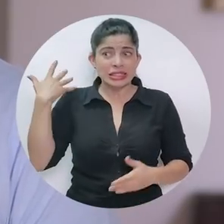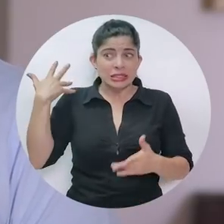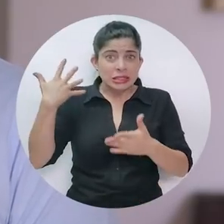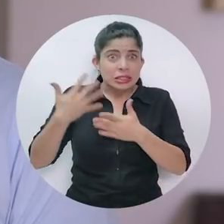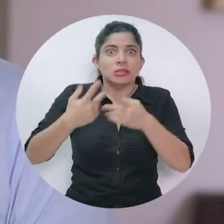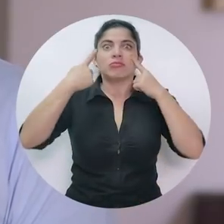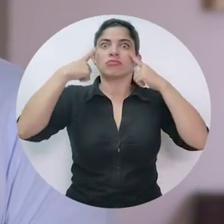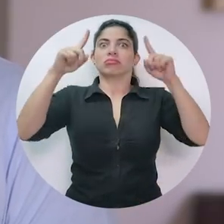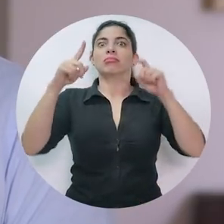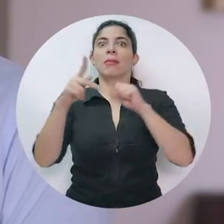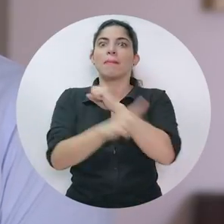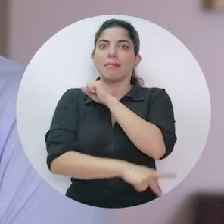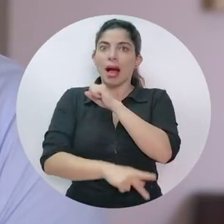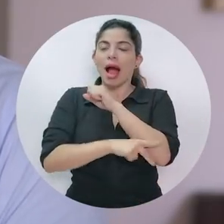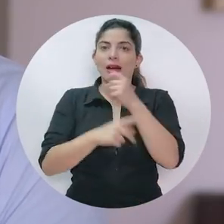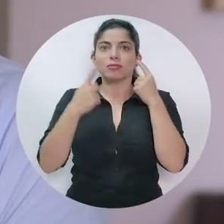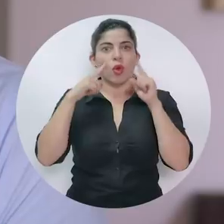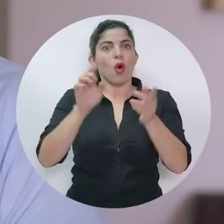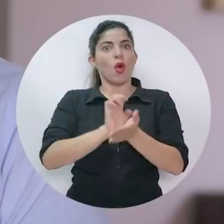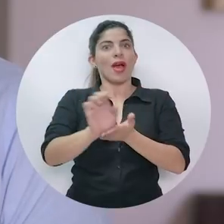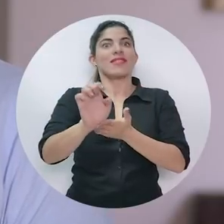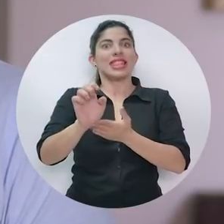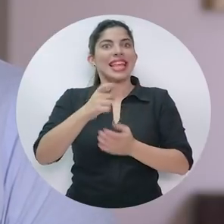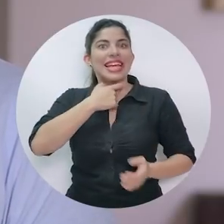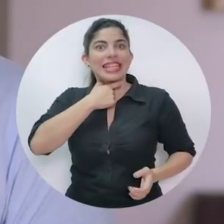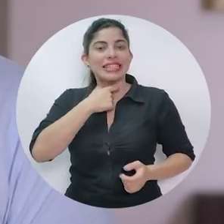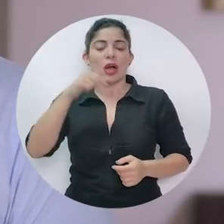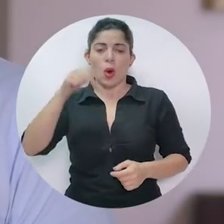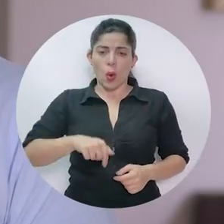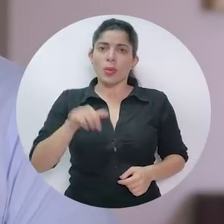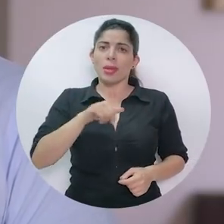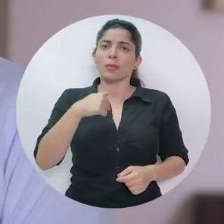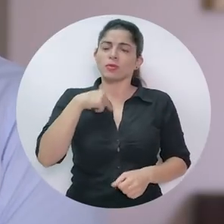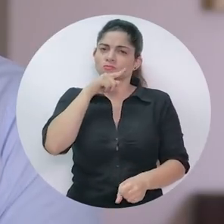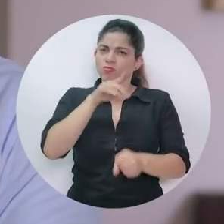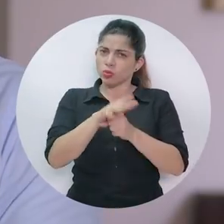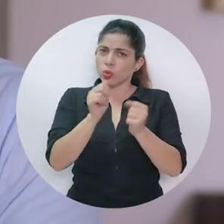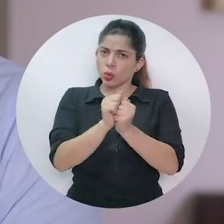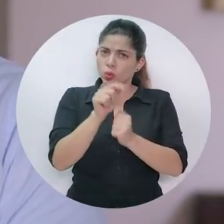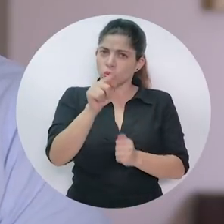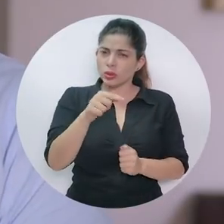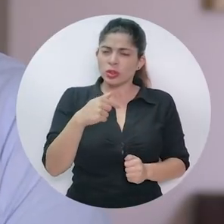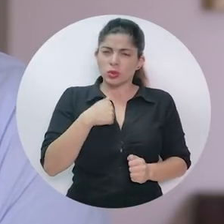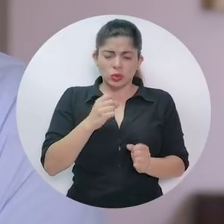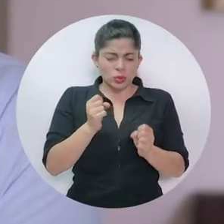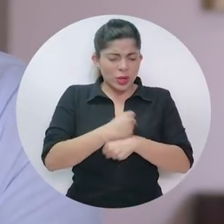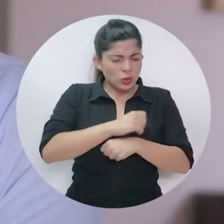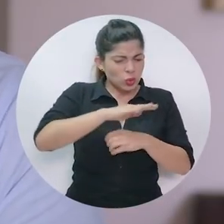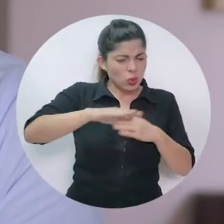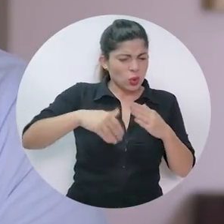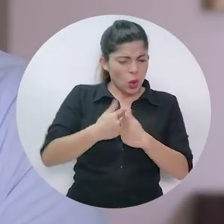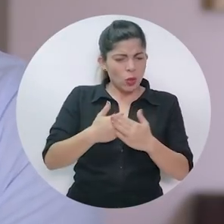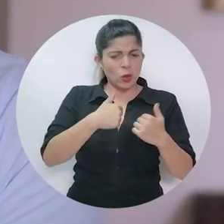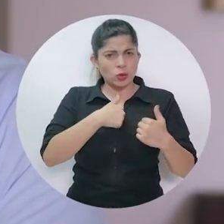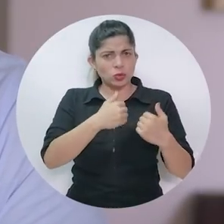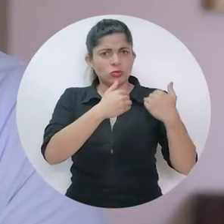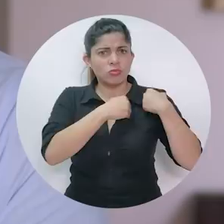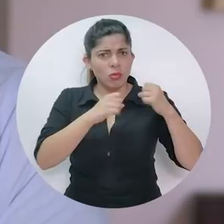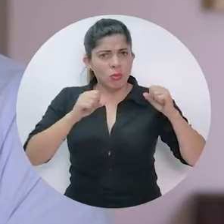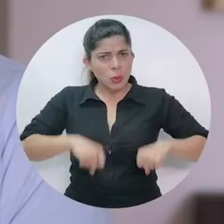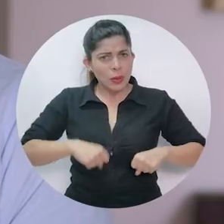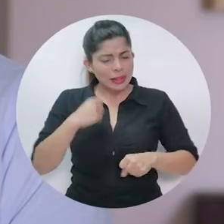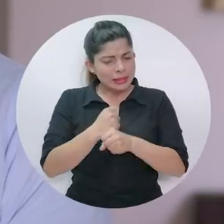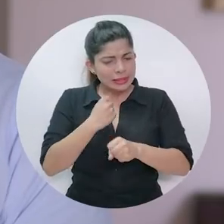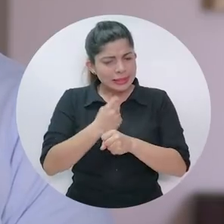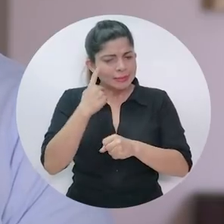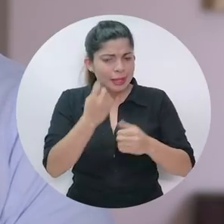económica y fuimos capaces como país de evitarla. Hoy me comprometo con usted a hacer todo lo que esté a mi